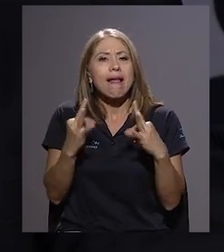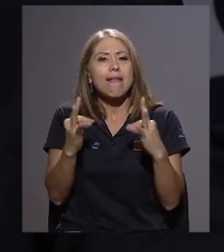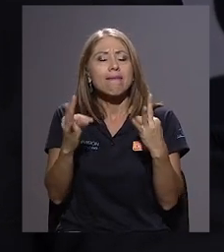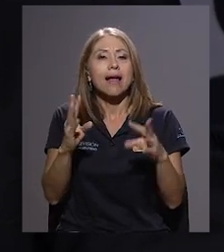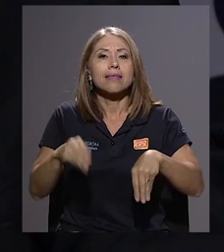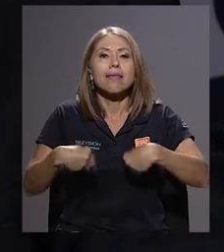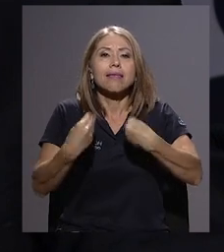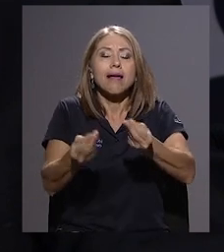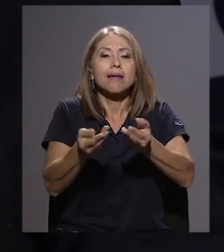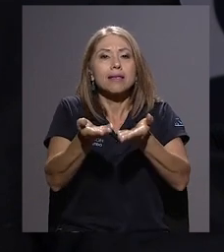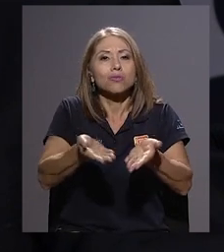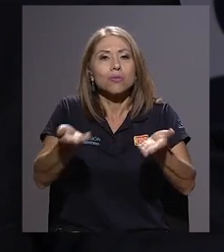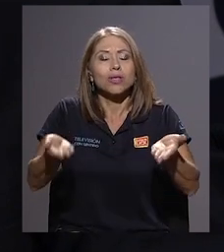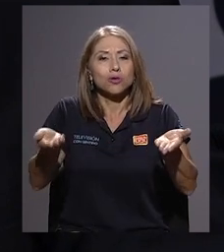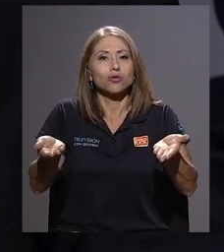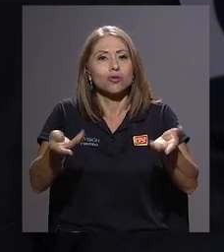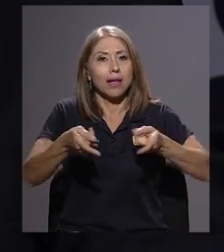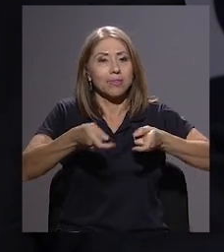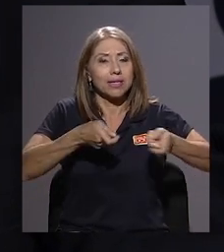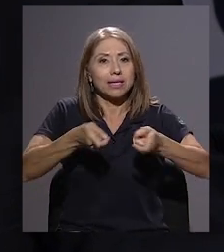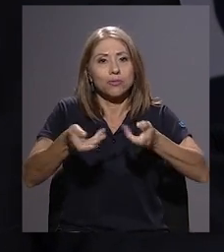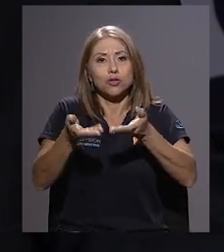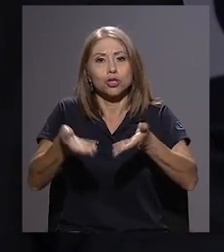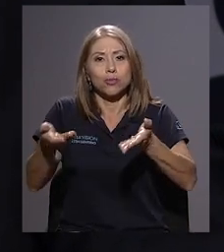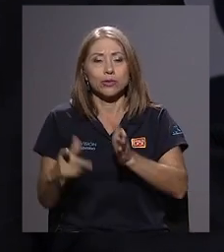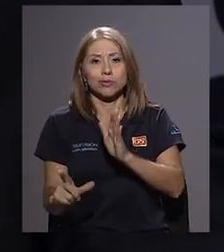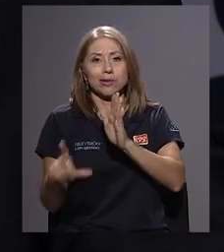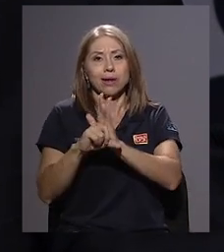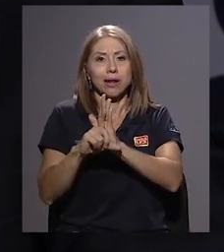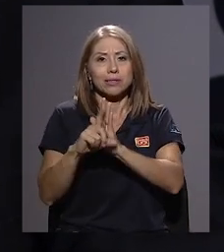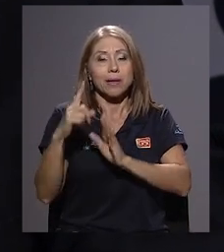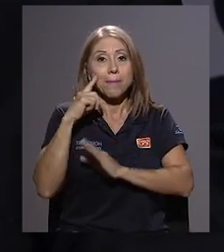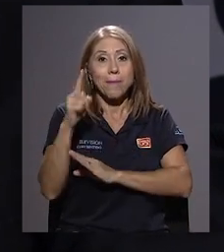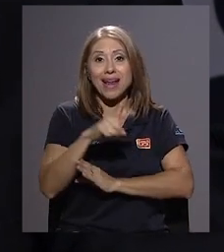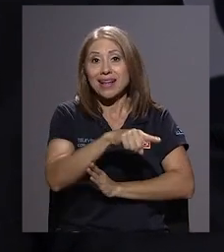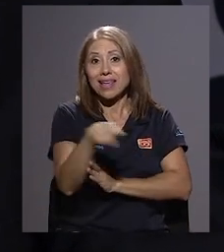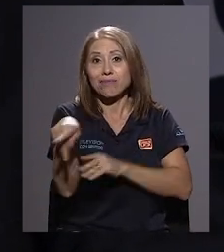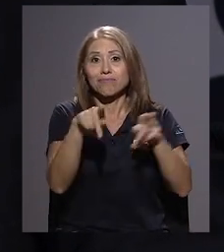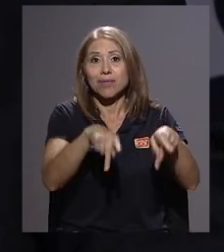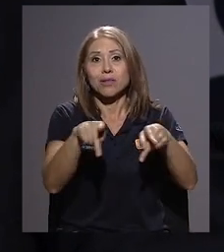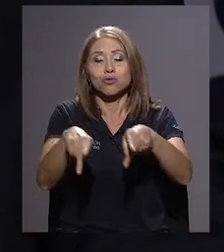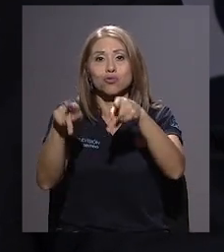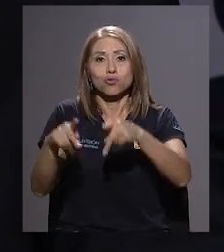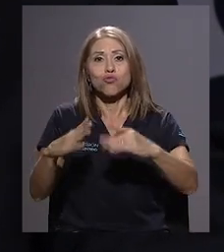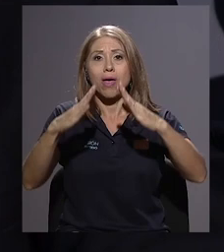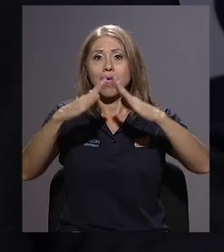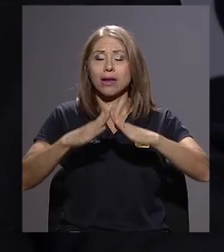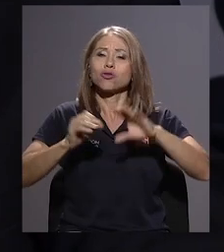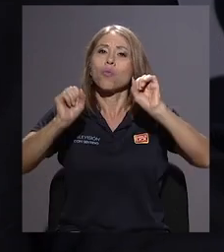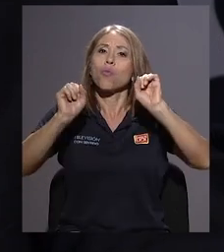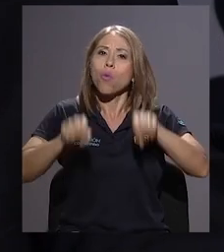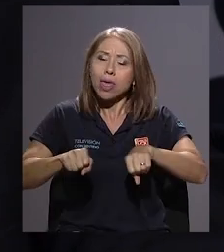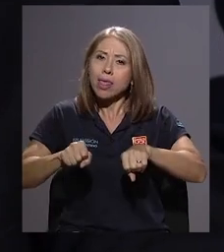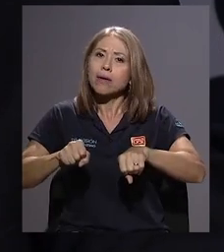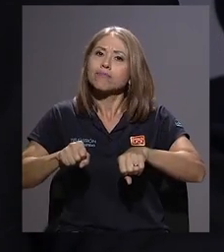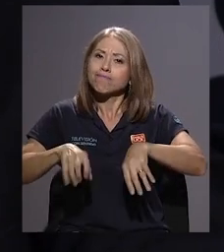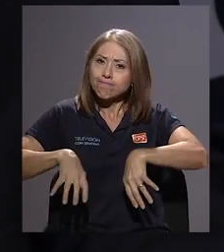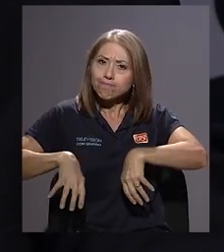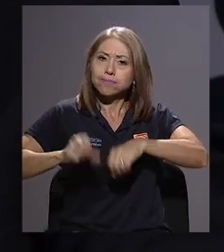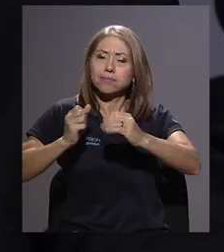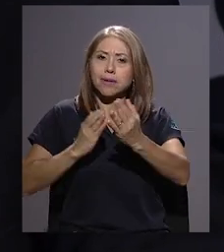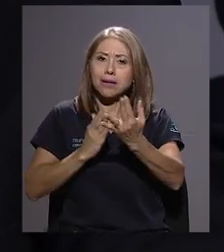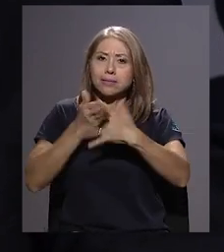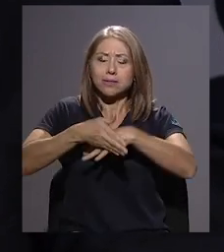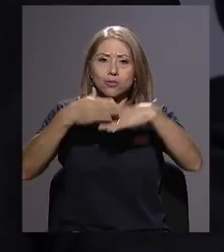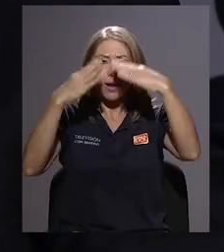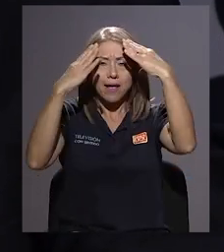facilitar instrumentos administrativos ilegales para que los ciudadanos puedan ejercer efectivamente este derecho a acceso a